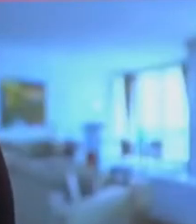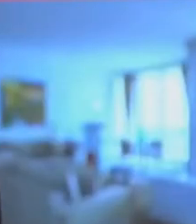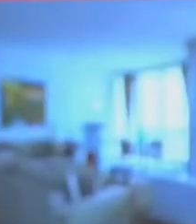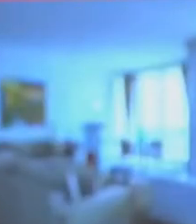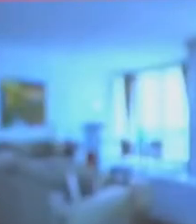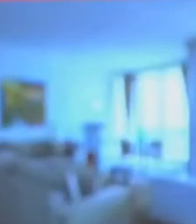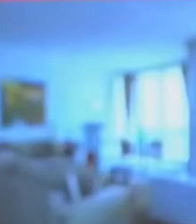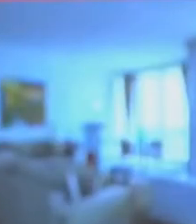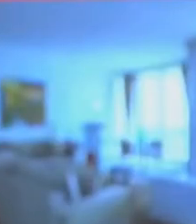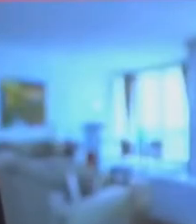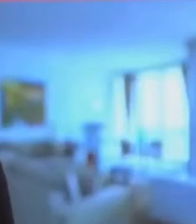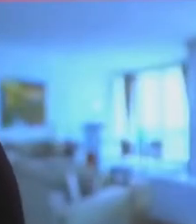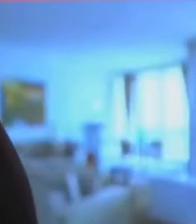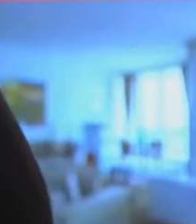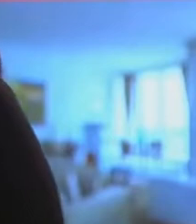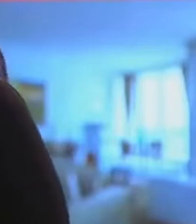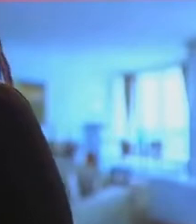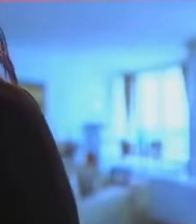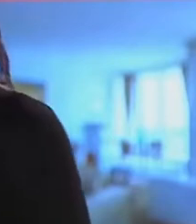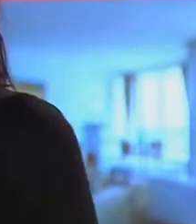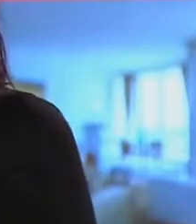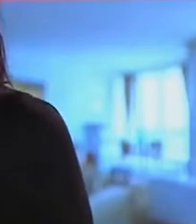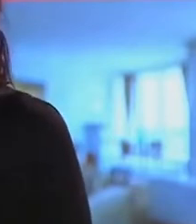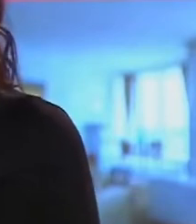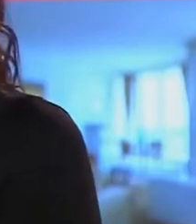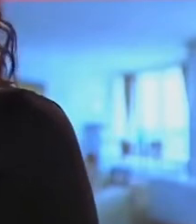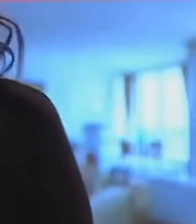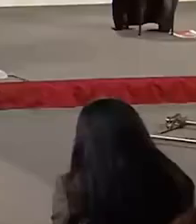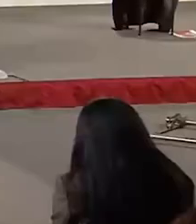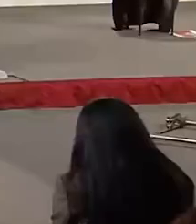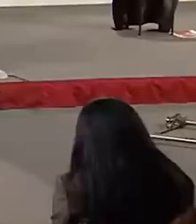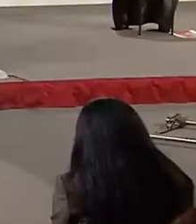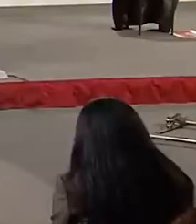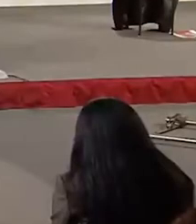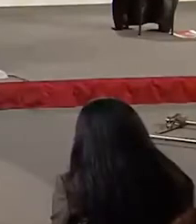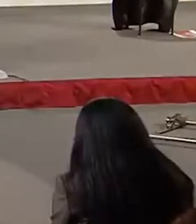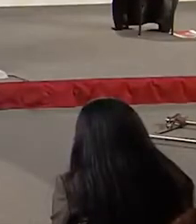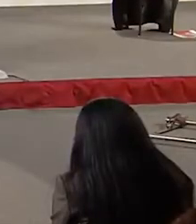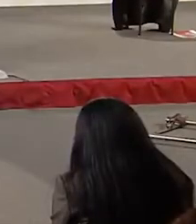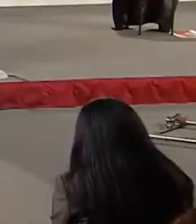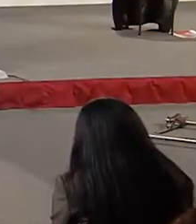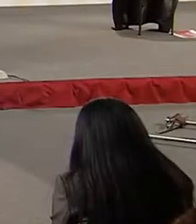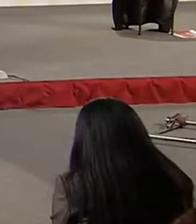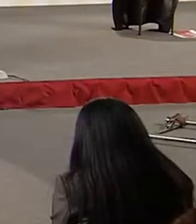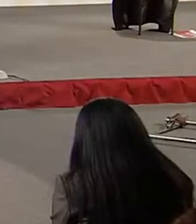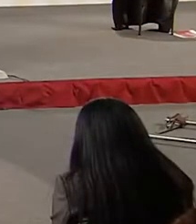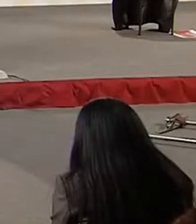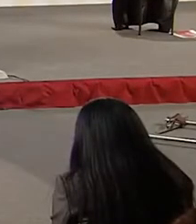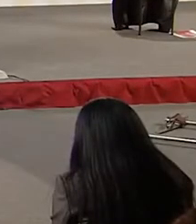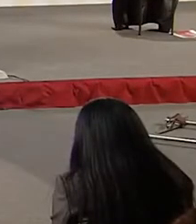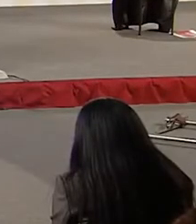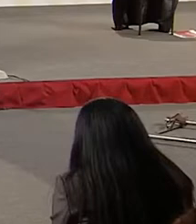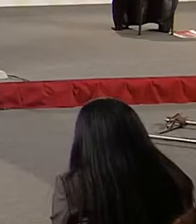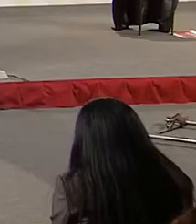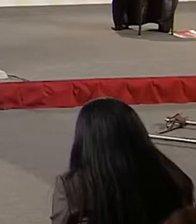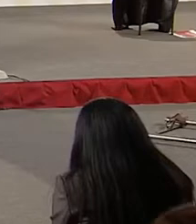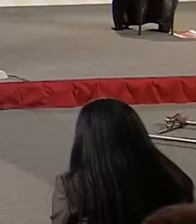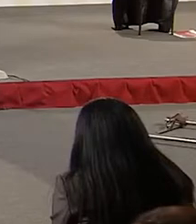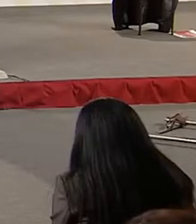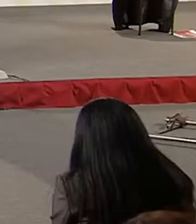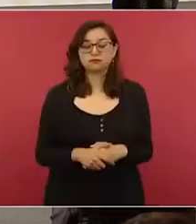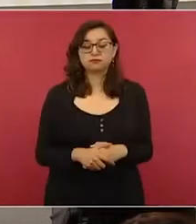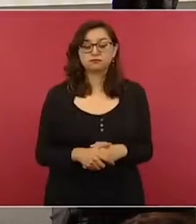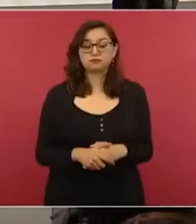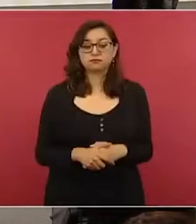vale otros 100 millones de pesos. ¿Quién pompó? Diría Chico Che. Pero Loret guarda silencio al respecto.